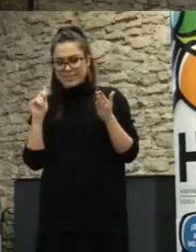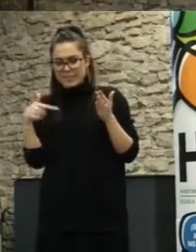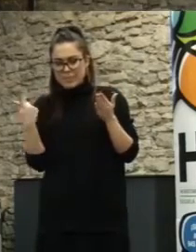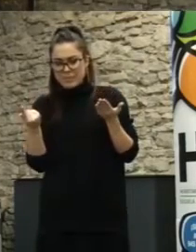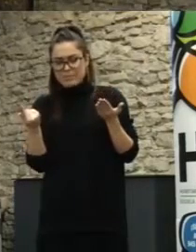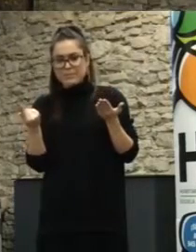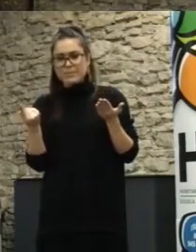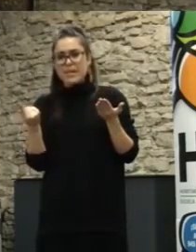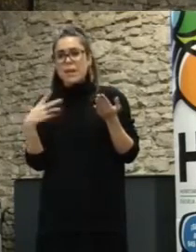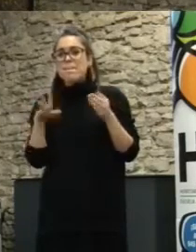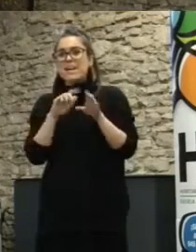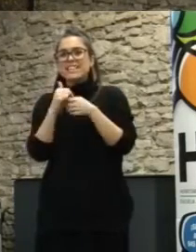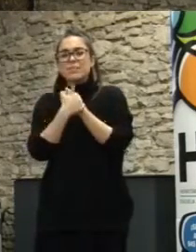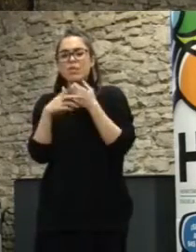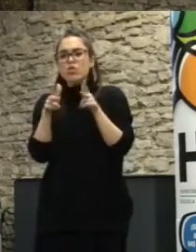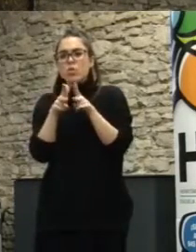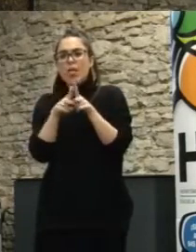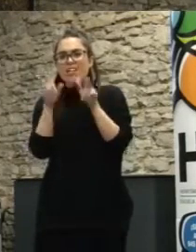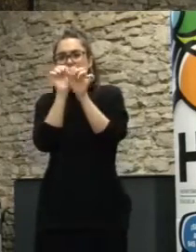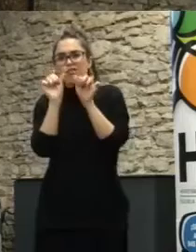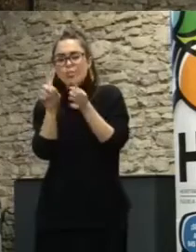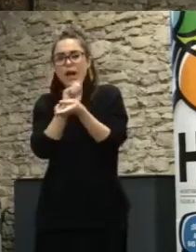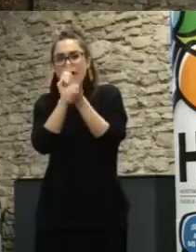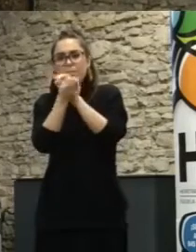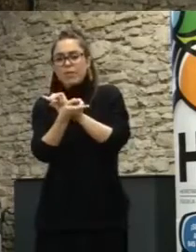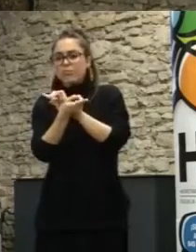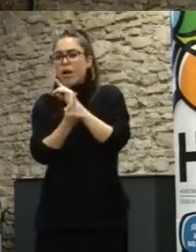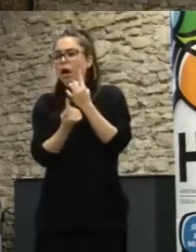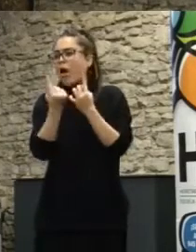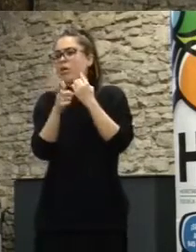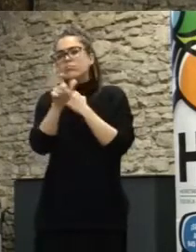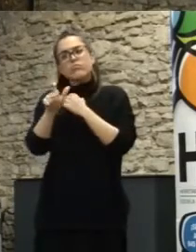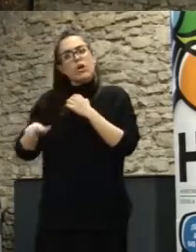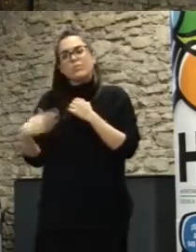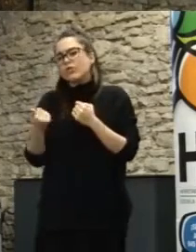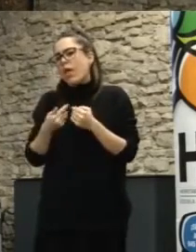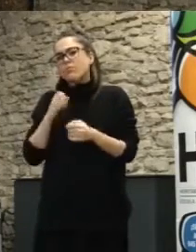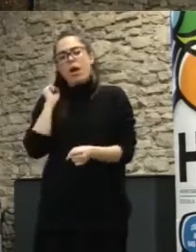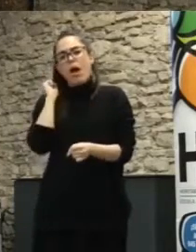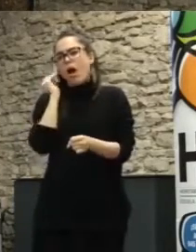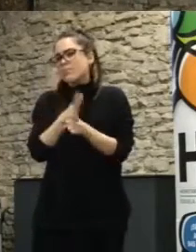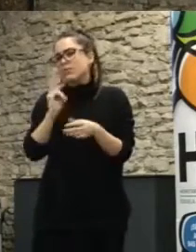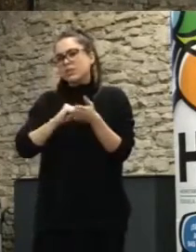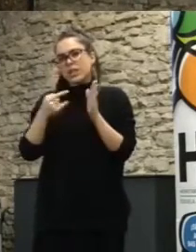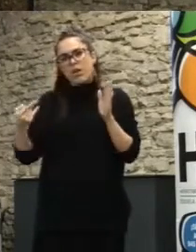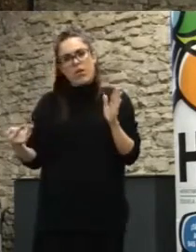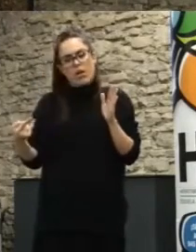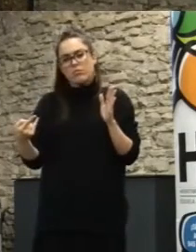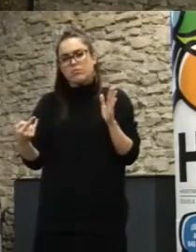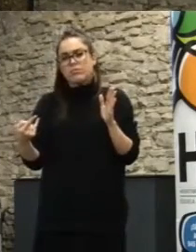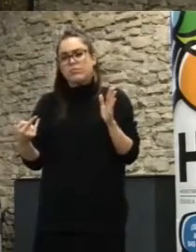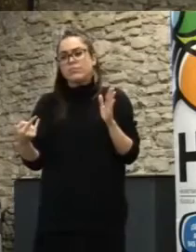se hacía la participación ciudadana. Hay quien ya quiera apostar plenamente por el uso de tecnología, especialmente las tecnologías sociales,